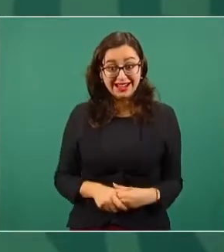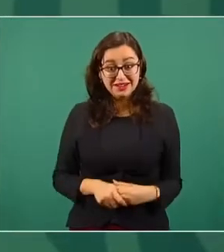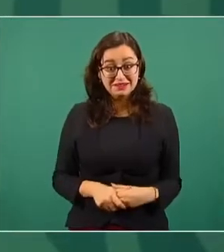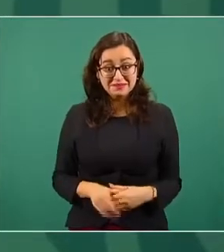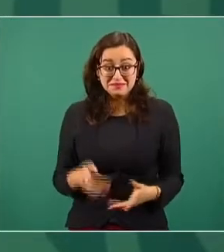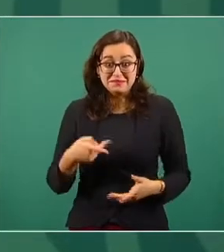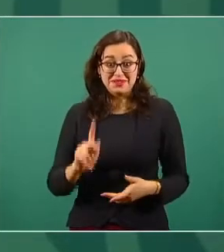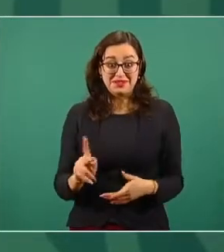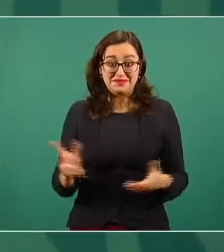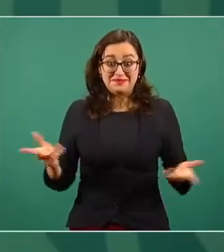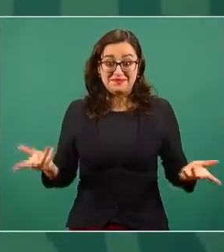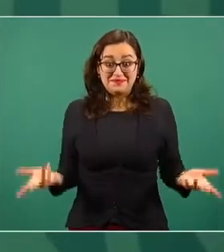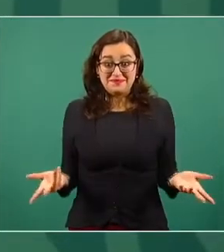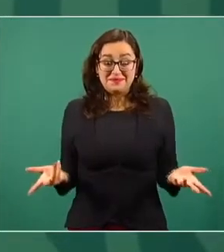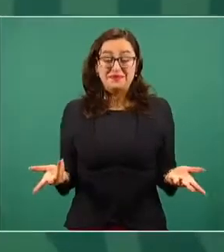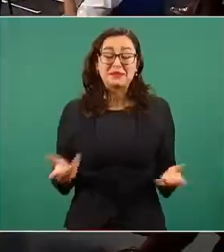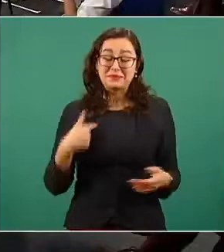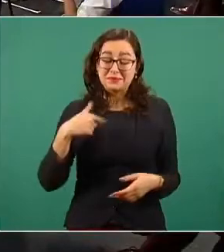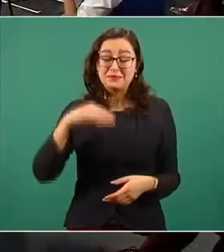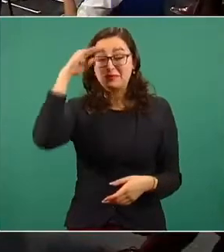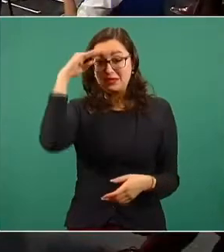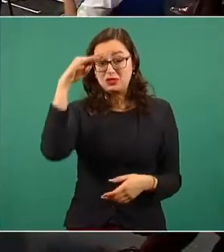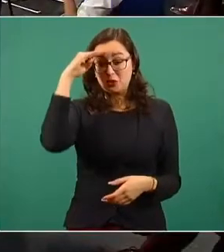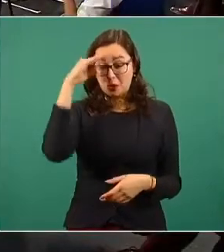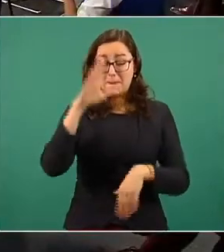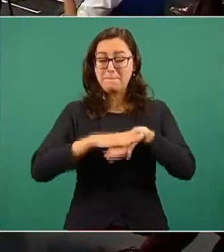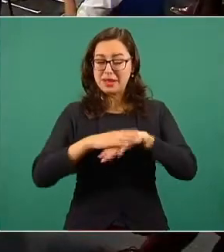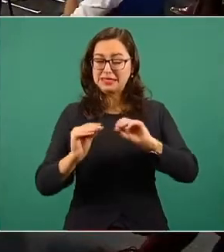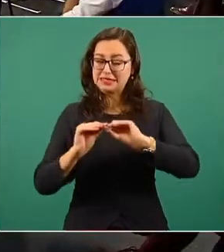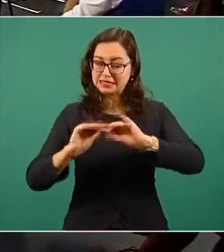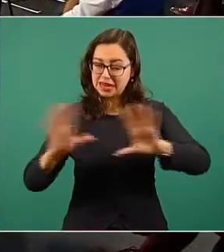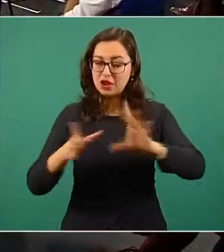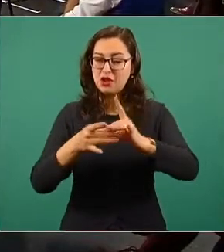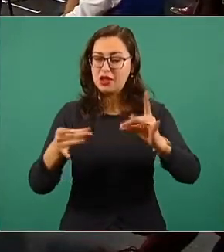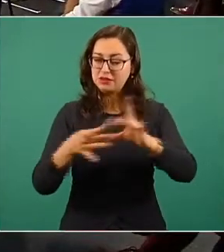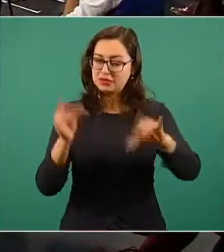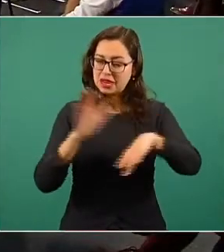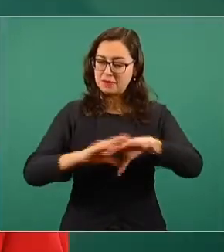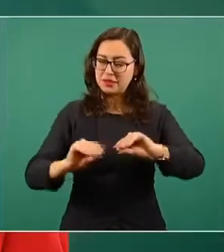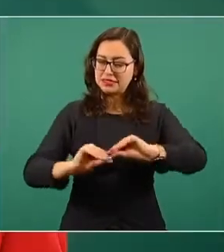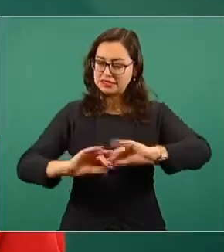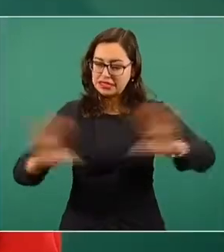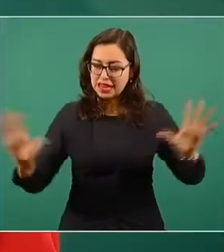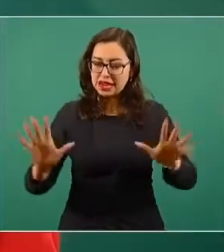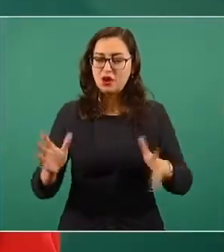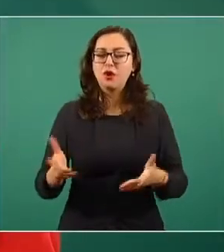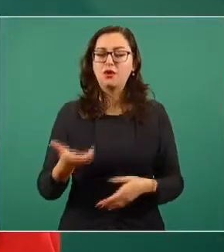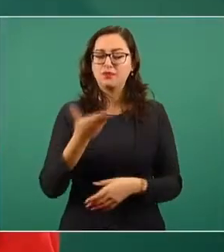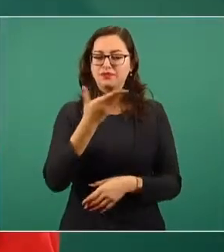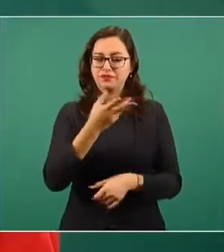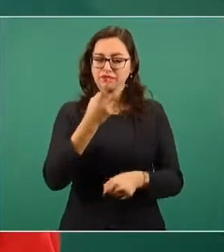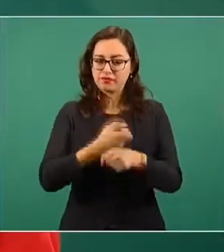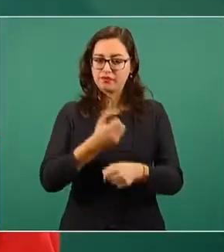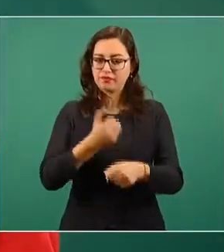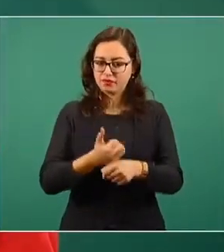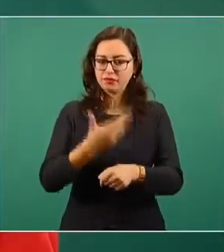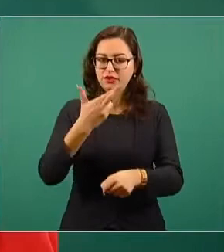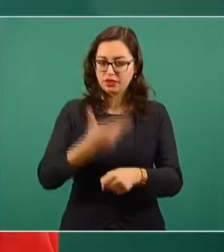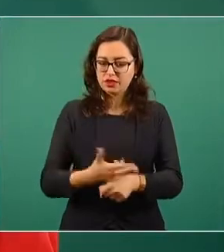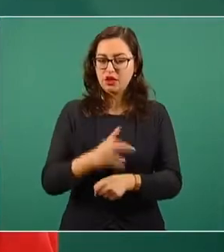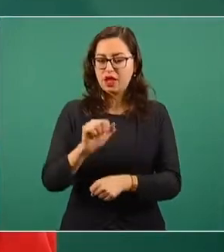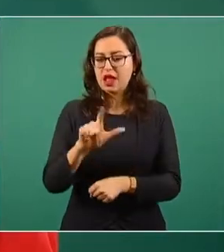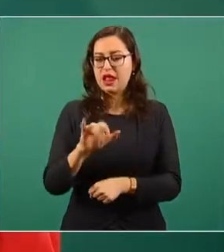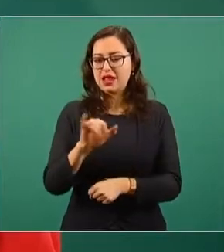que podría dar una cuenta perfectamente y podría manifestar cuánto se ha hecho ahí, será el